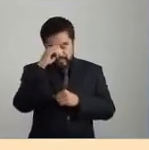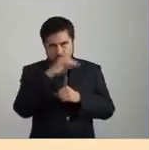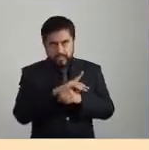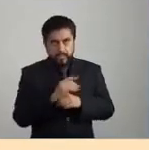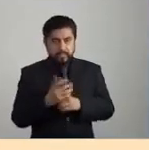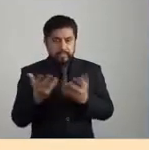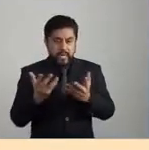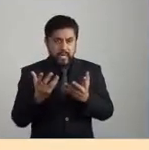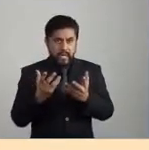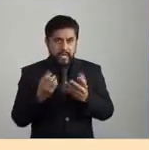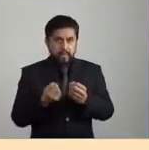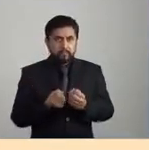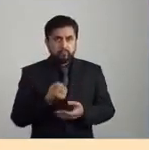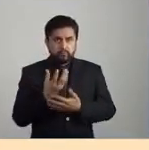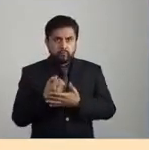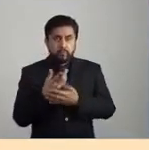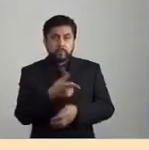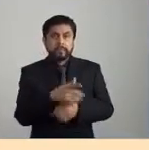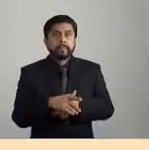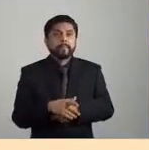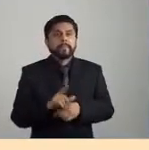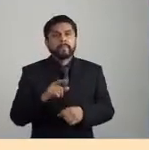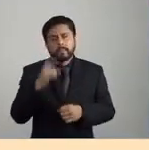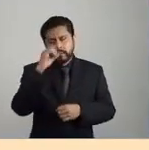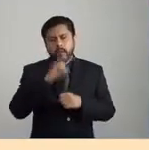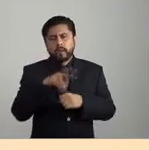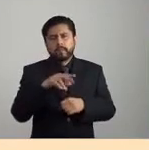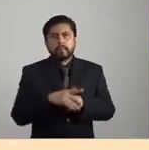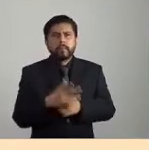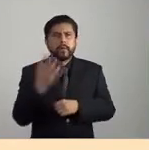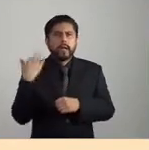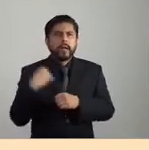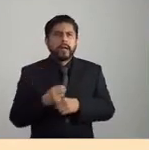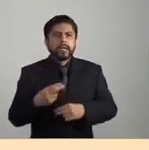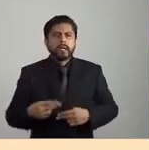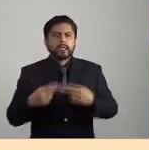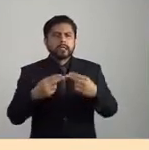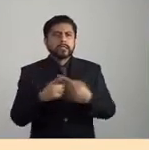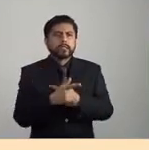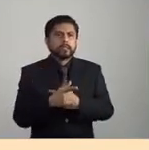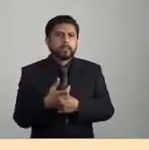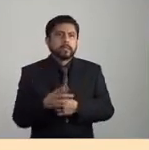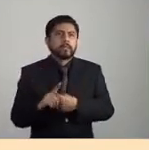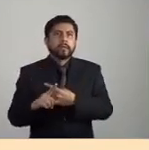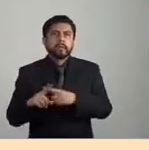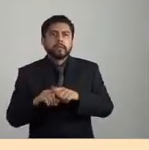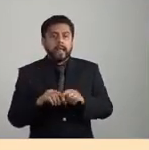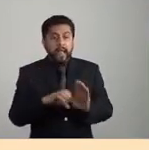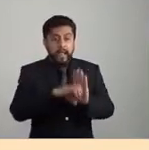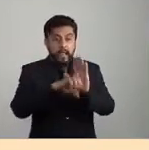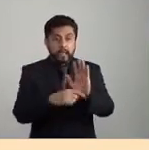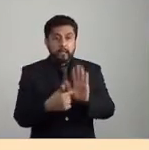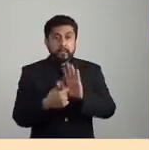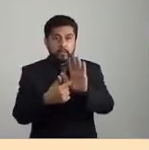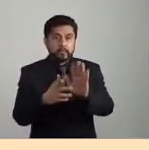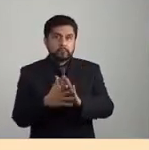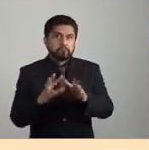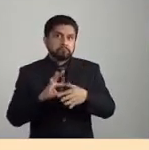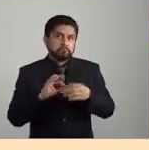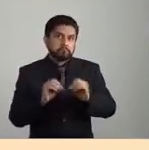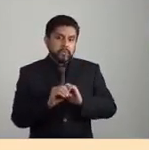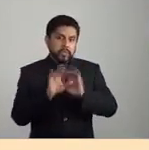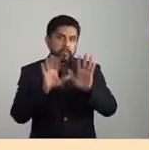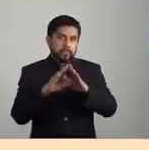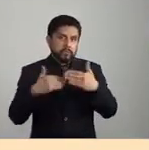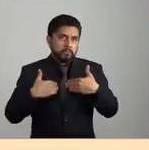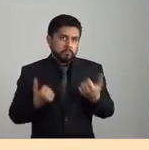sustitutaria a la vista, igual que lo habíamos visto con el caso de la soja. Yo creo que con estos ejemplos podemos entenderlo un poco mejor, o